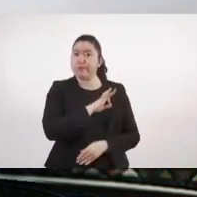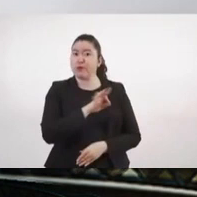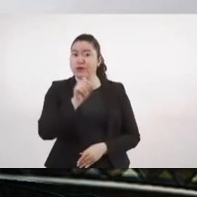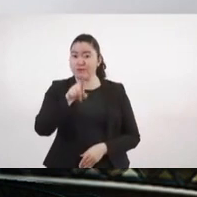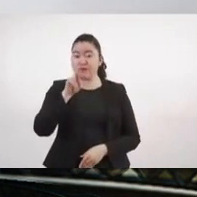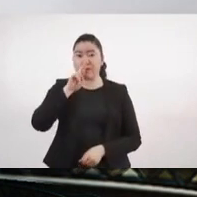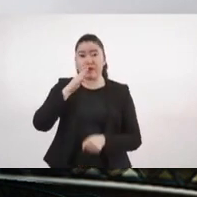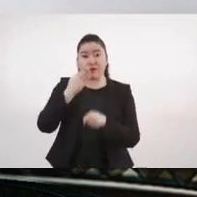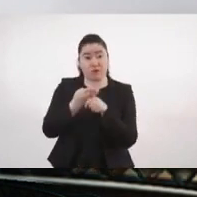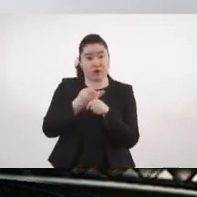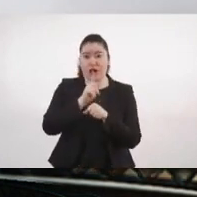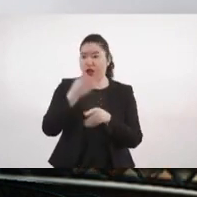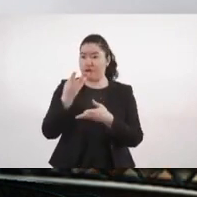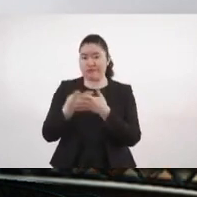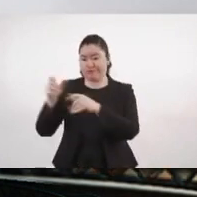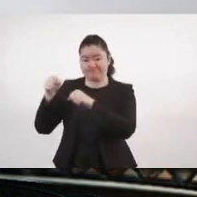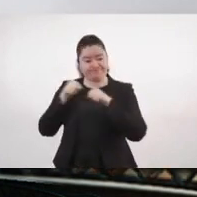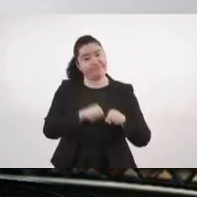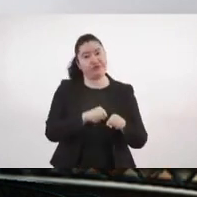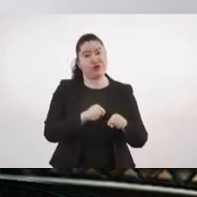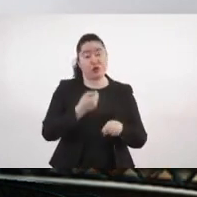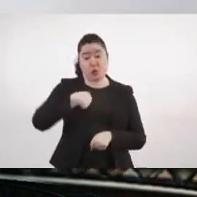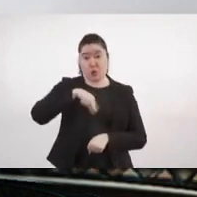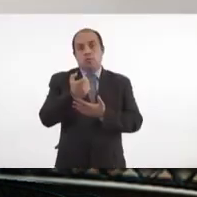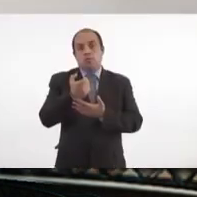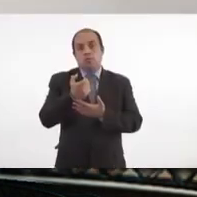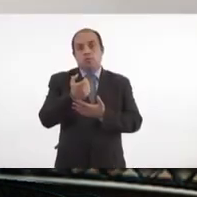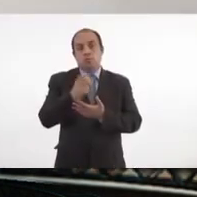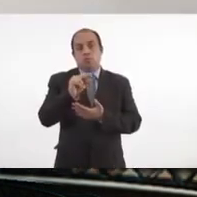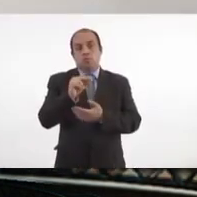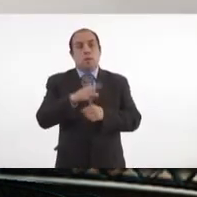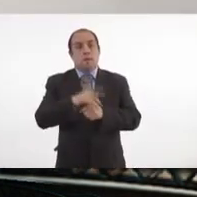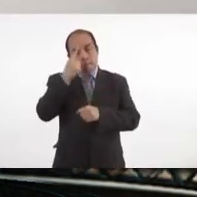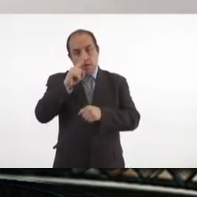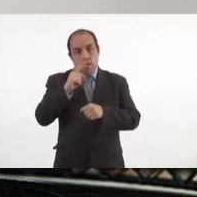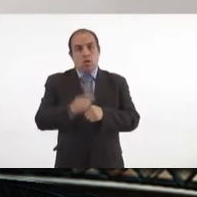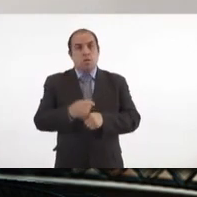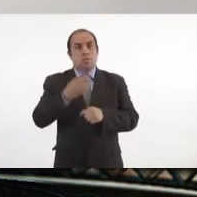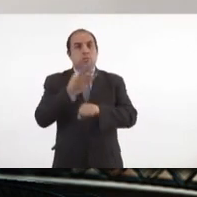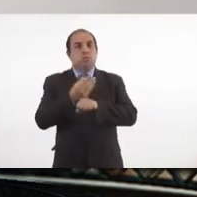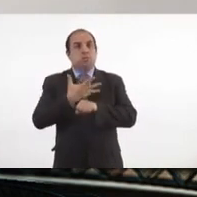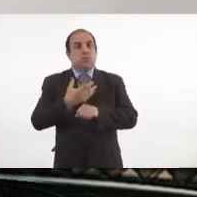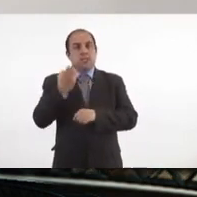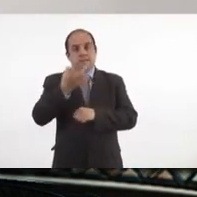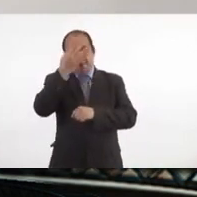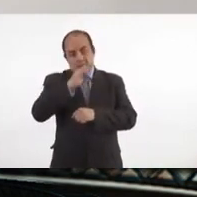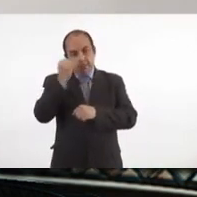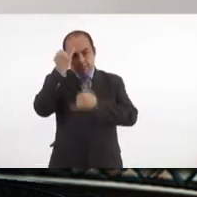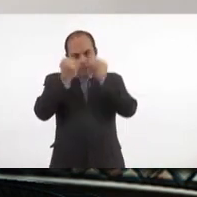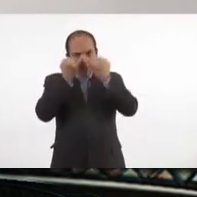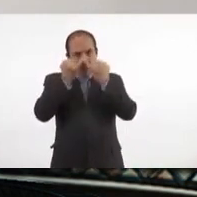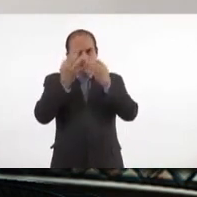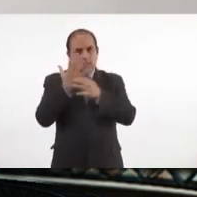responsabilidades correspondientes. Porque aquí no vamos a cubrir a nadie. Esta falsa idea que ha estado diciendo alguien de que